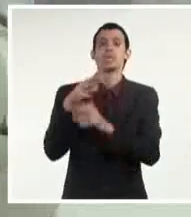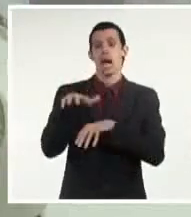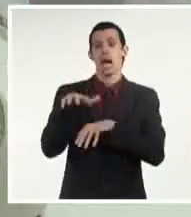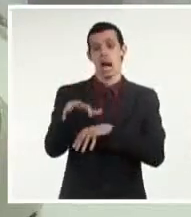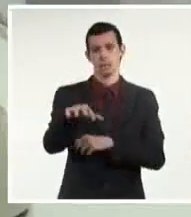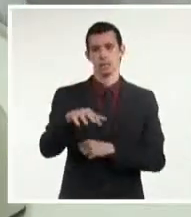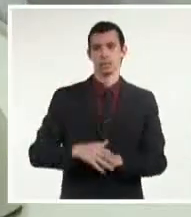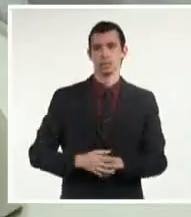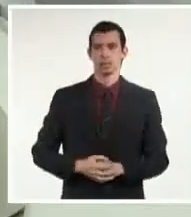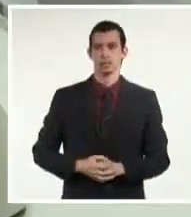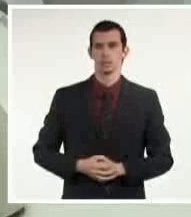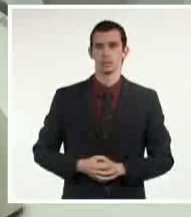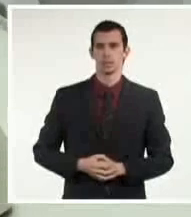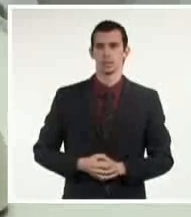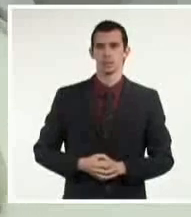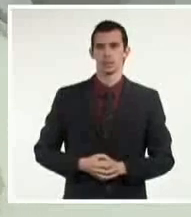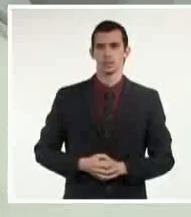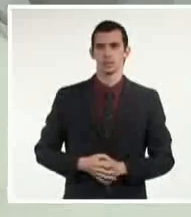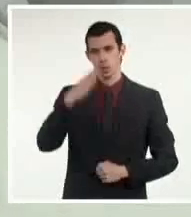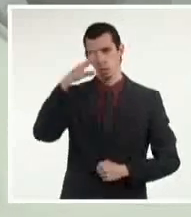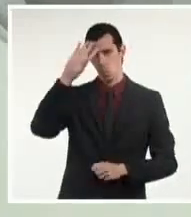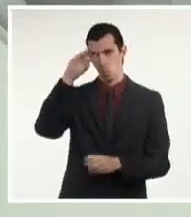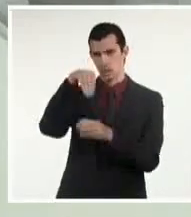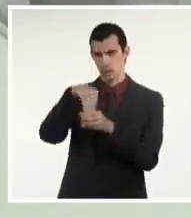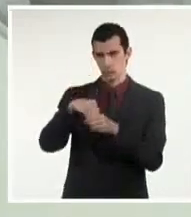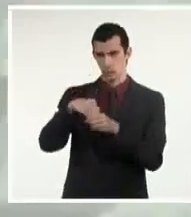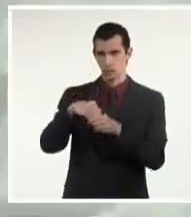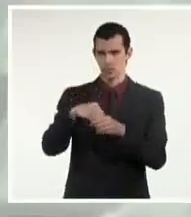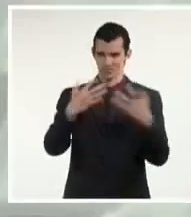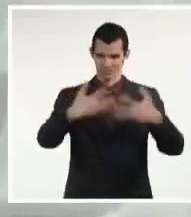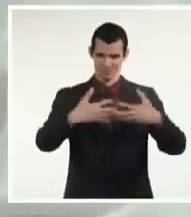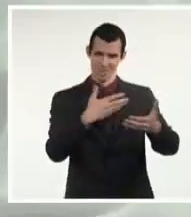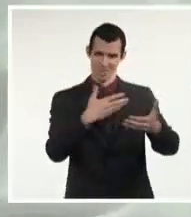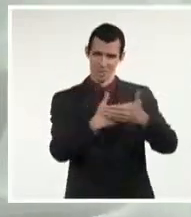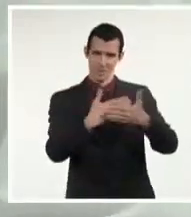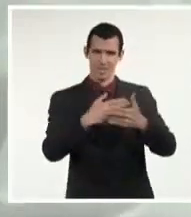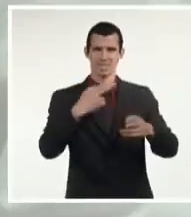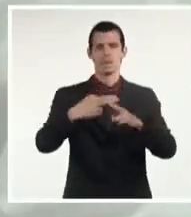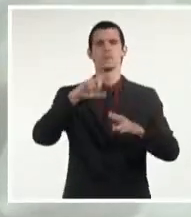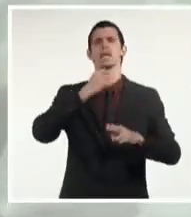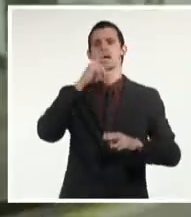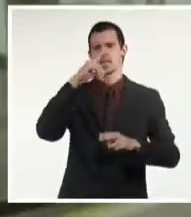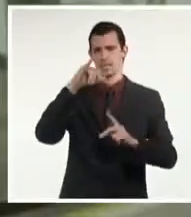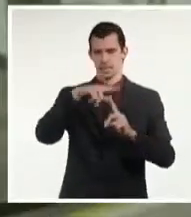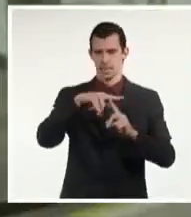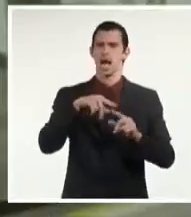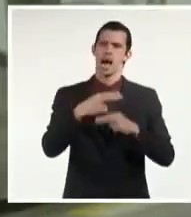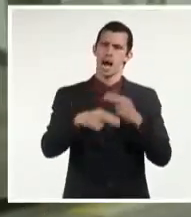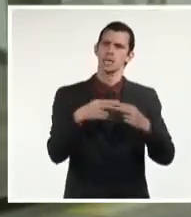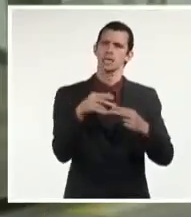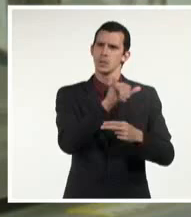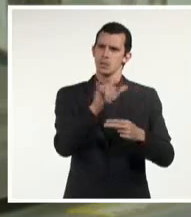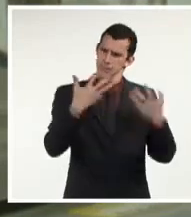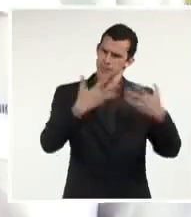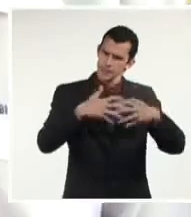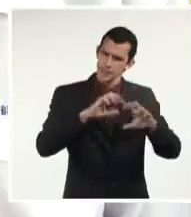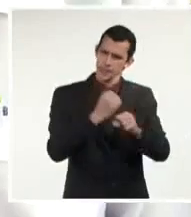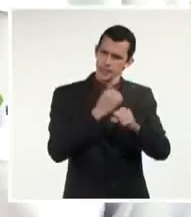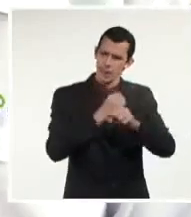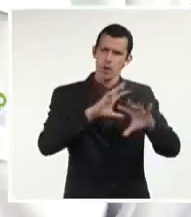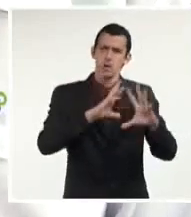Investigaciones Científicas, CENIC, labora desde el 2019 en el desarrollo de un candidato vacunal contra la enfermedad.